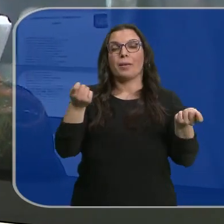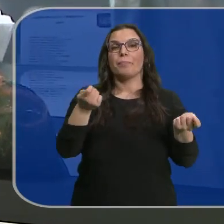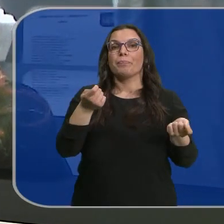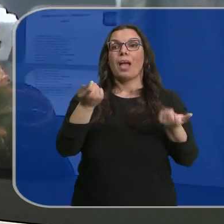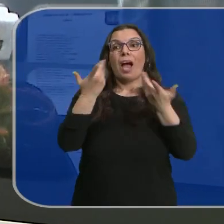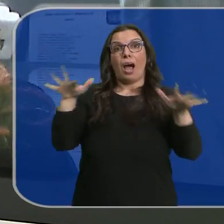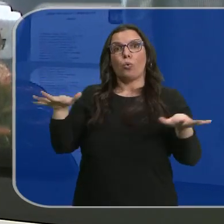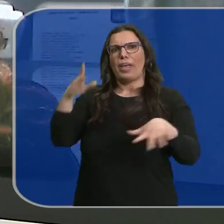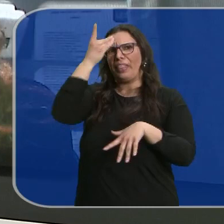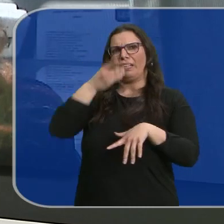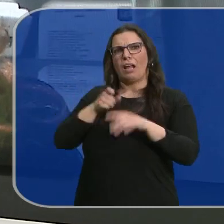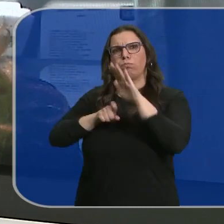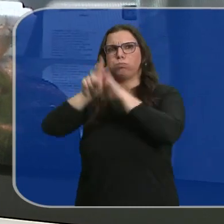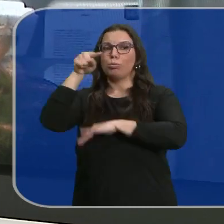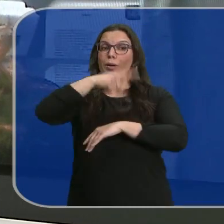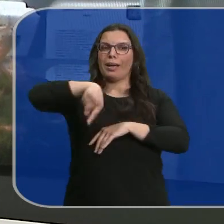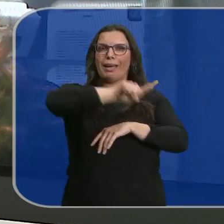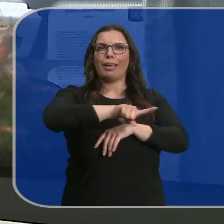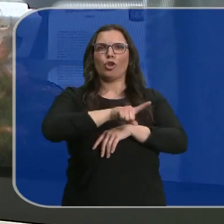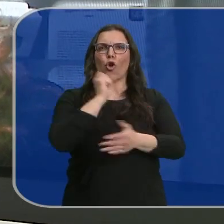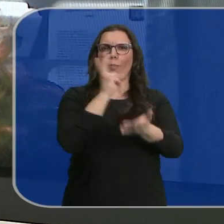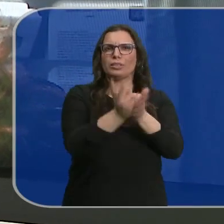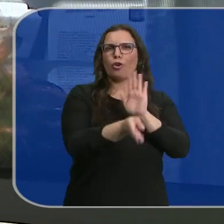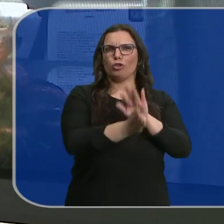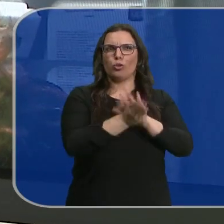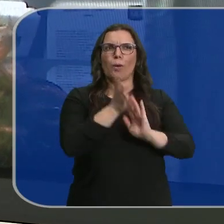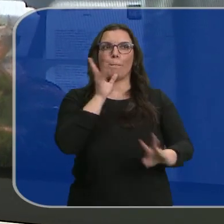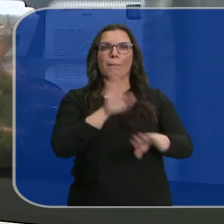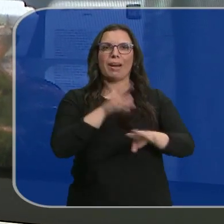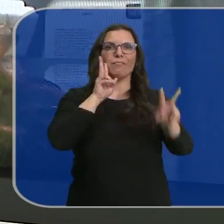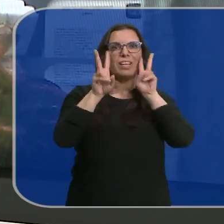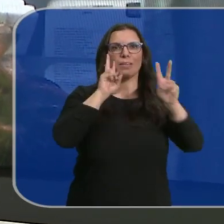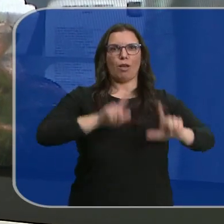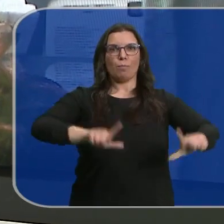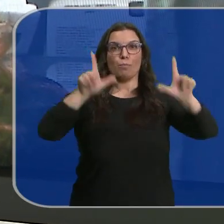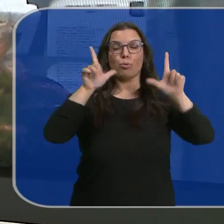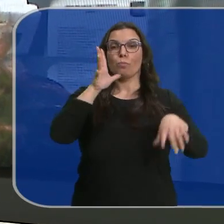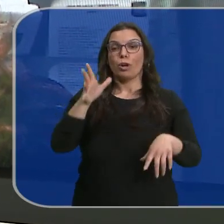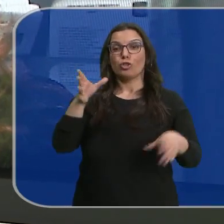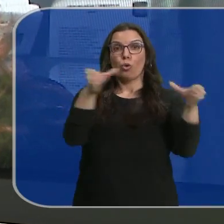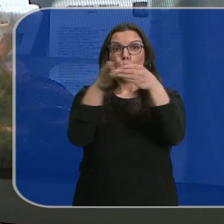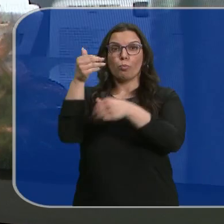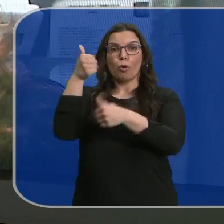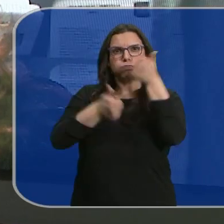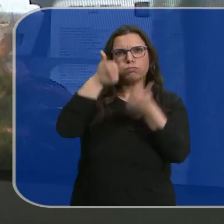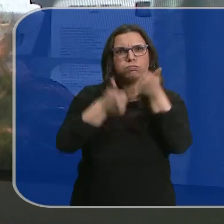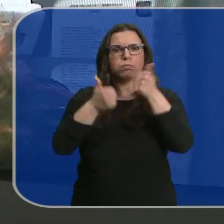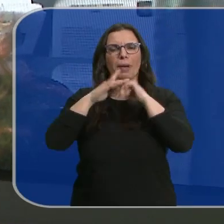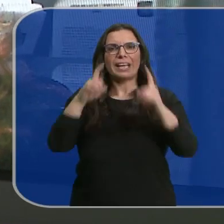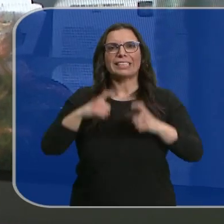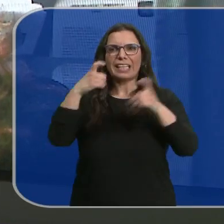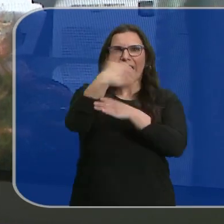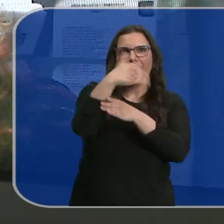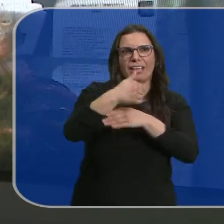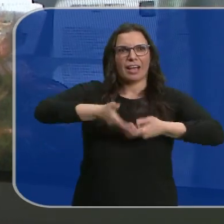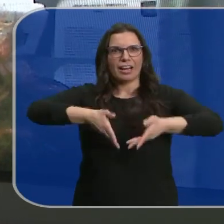siendo una apuesta segura y efectiva para tener visibilidad. Por eso los partidos lidian por el mejor espacio en carreteras y cruces muy transitados, para